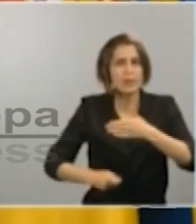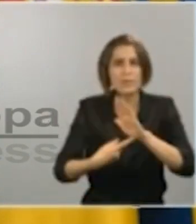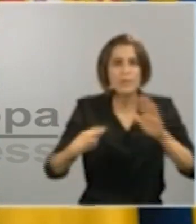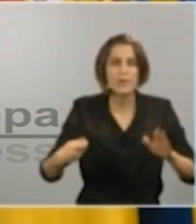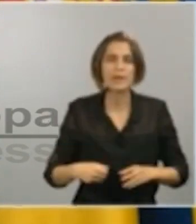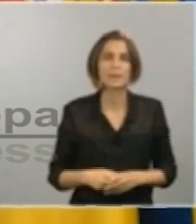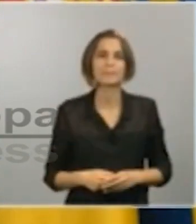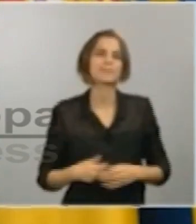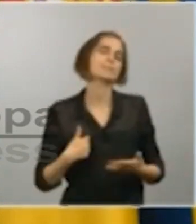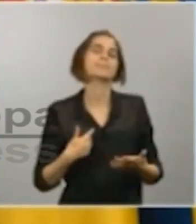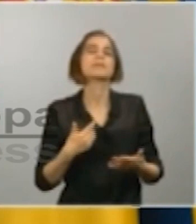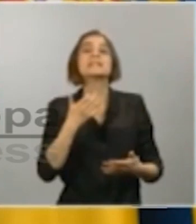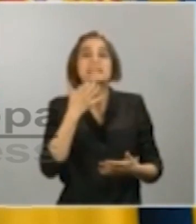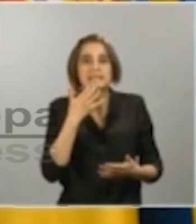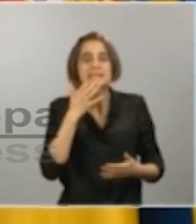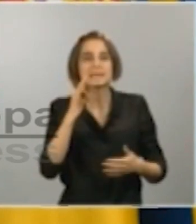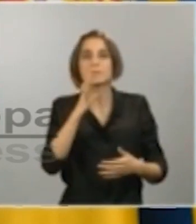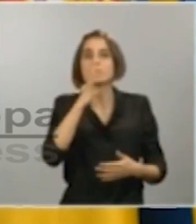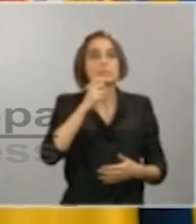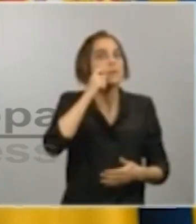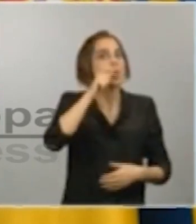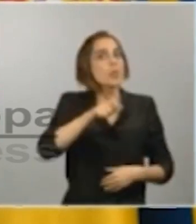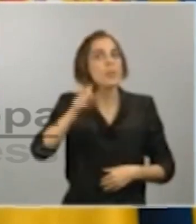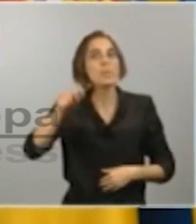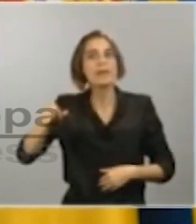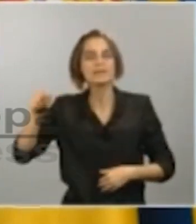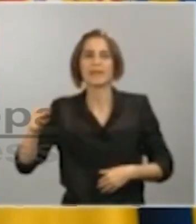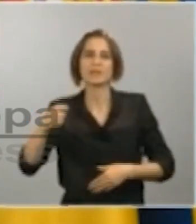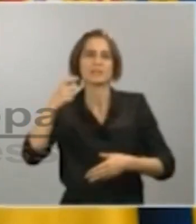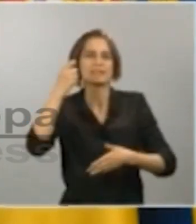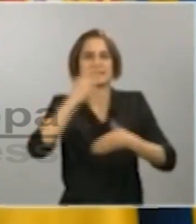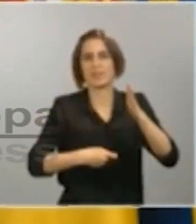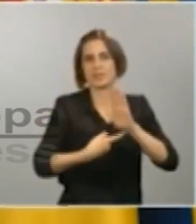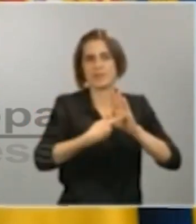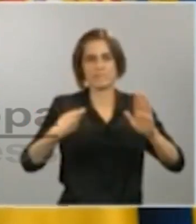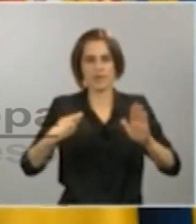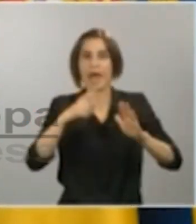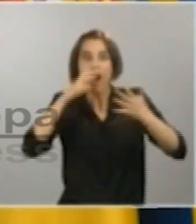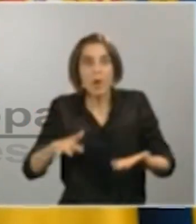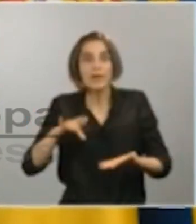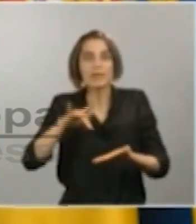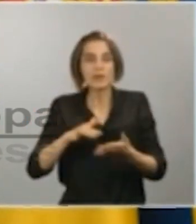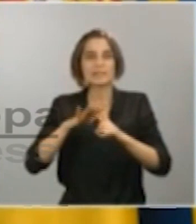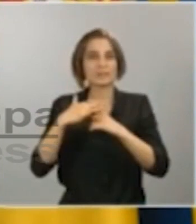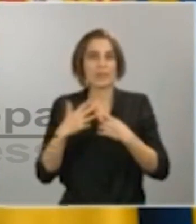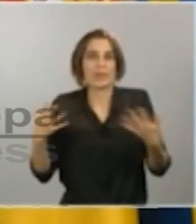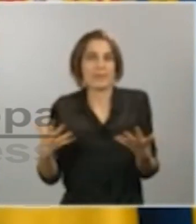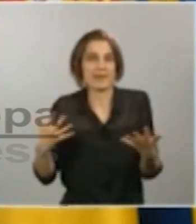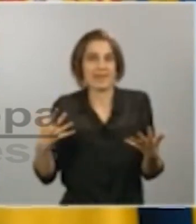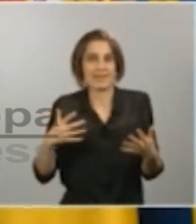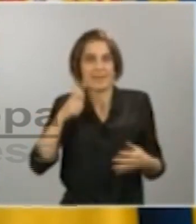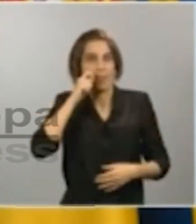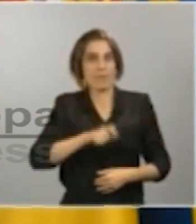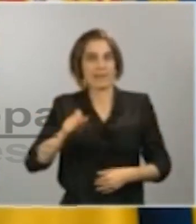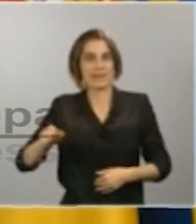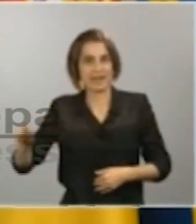asistir a una situación de emergencia humanitaria. Estamos hoy ante una situación de emergencia humanitaria. Lo único que hay que asegurarse es que esa